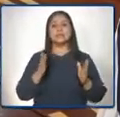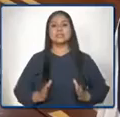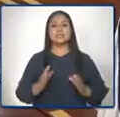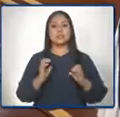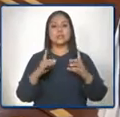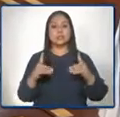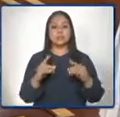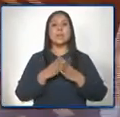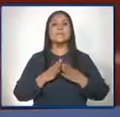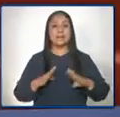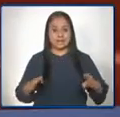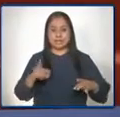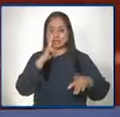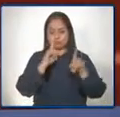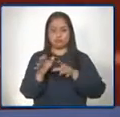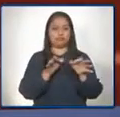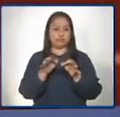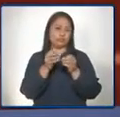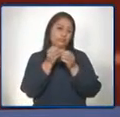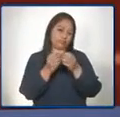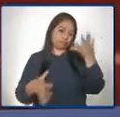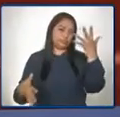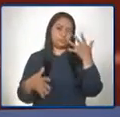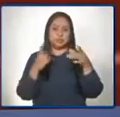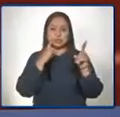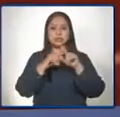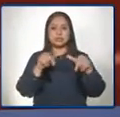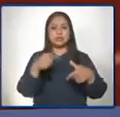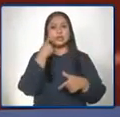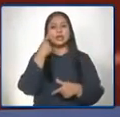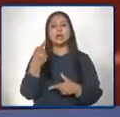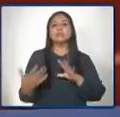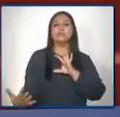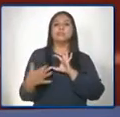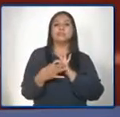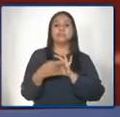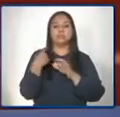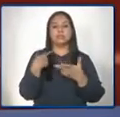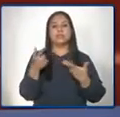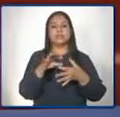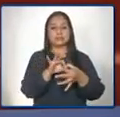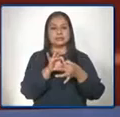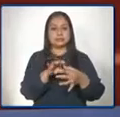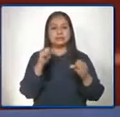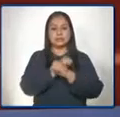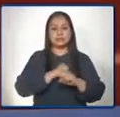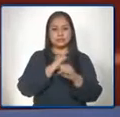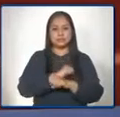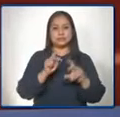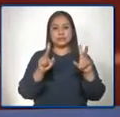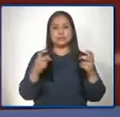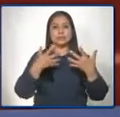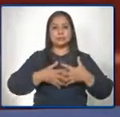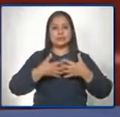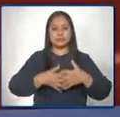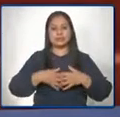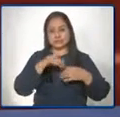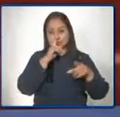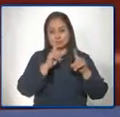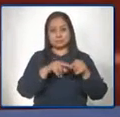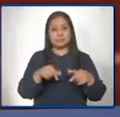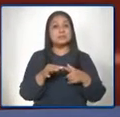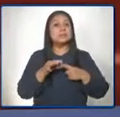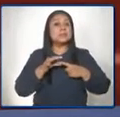les va a ampliar al respecto. Hemos tenemos algunas alianzas estratégicas con el sector empresarial principalmente con AGEXPORT.